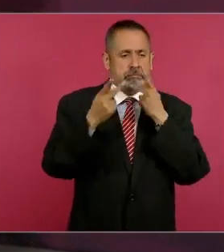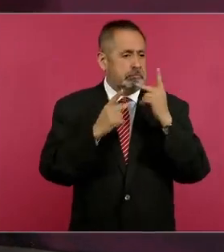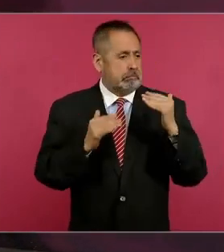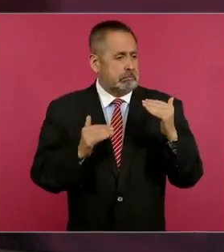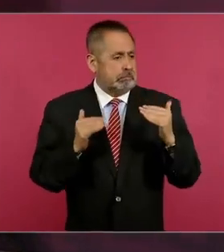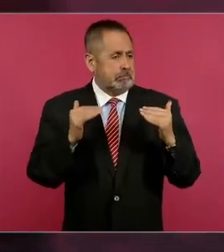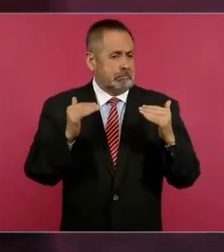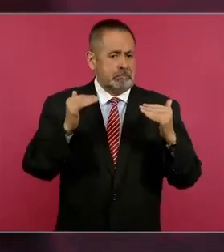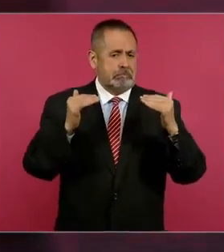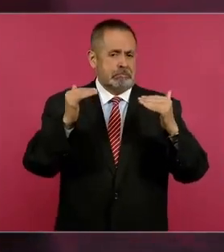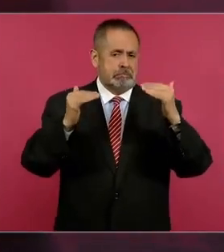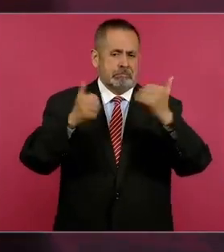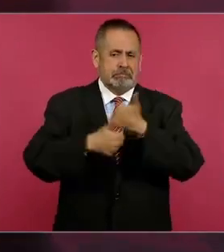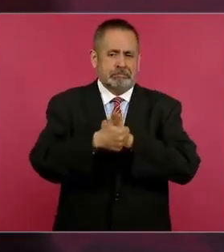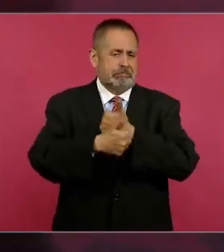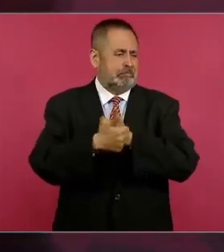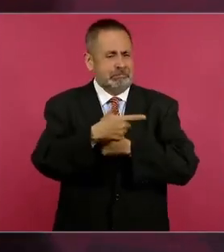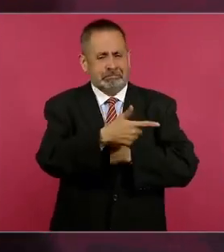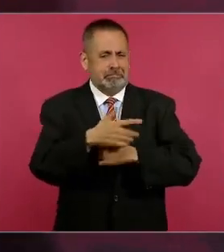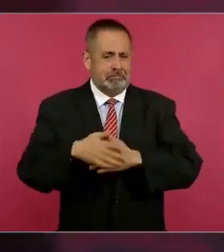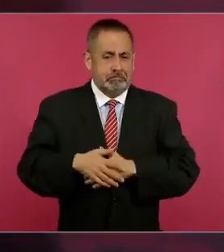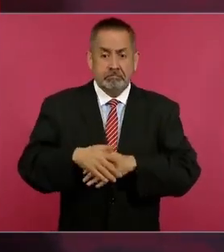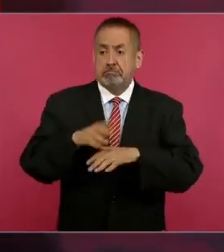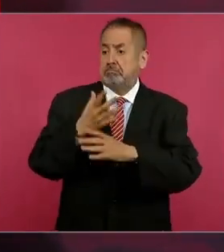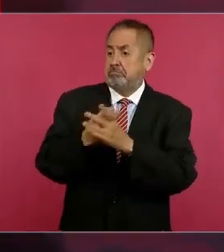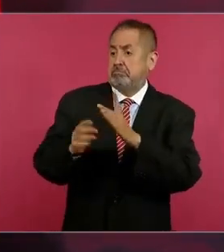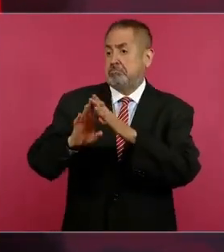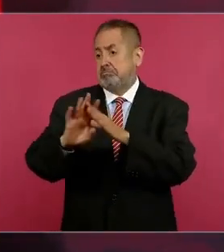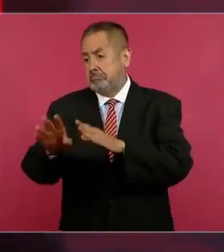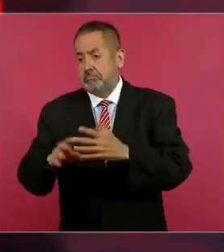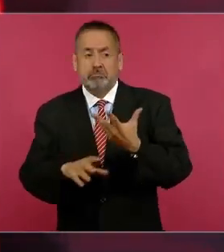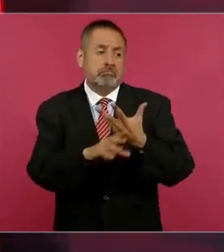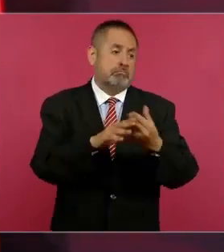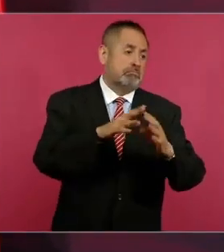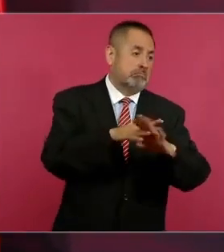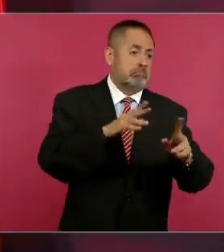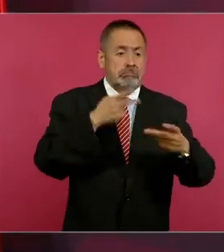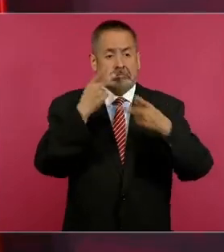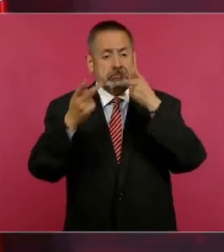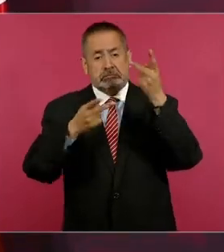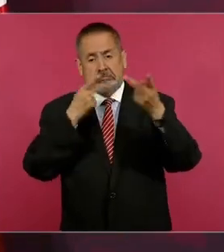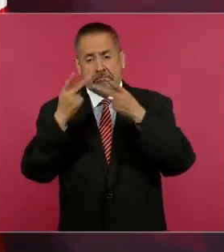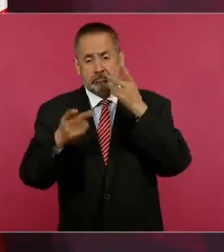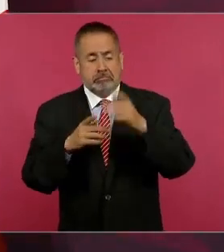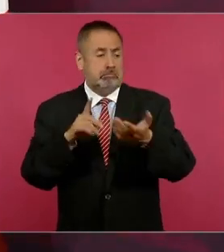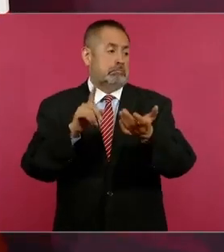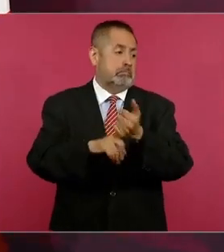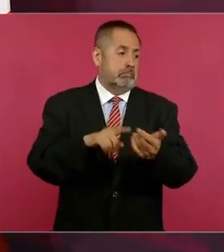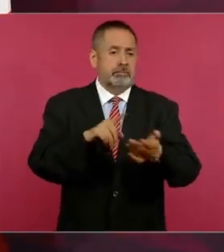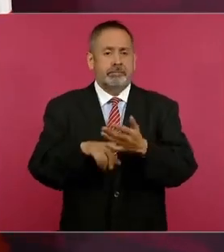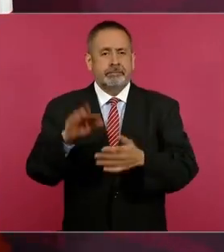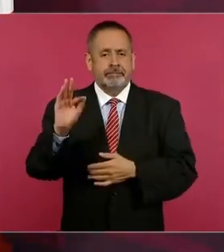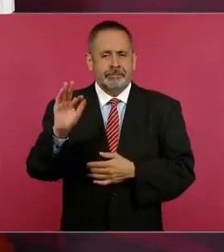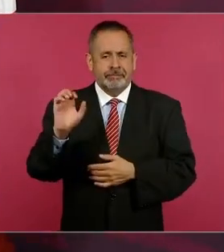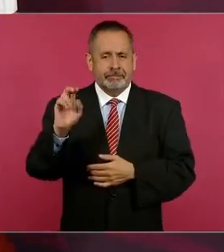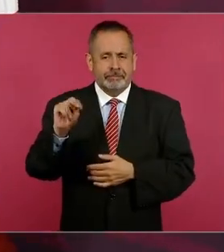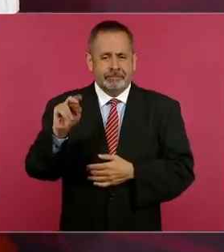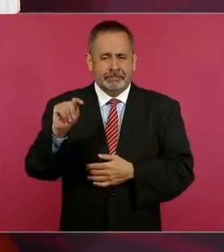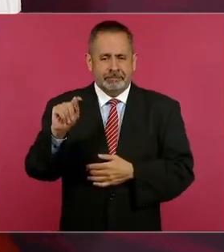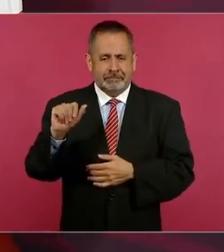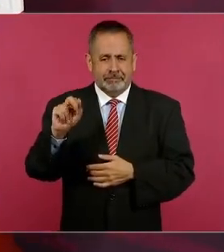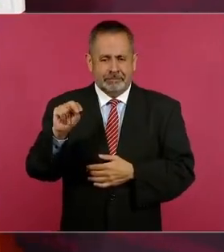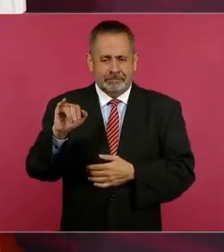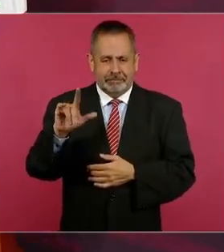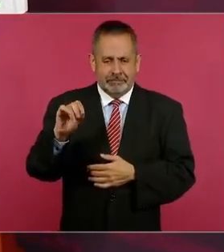sobre la migración y sobre el fentanilo y sobre México.